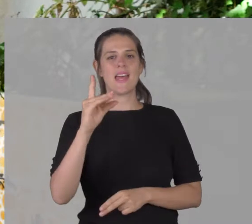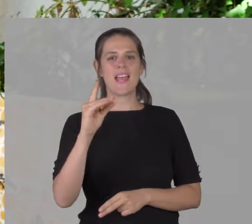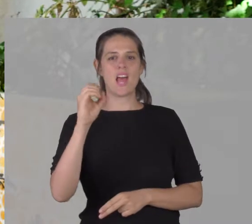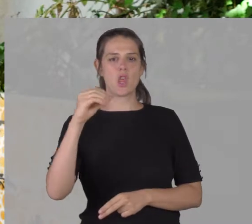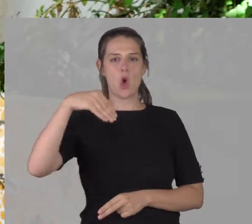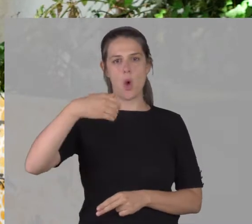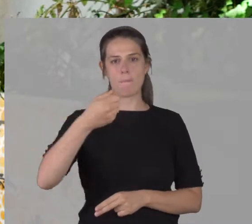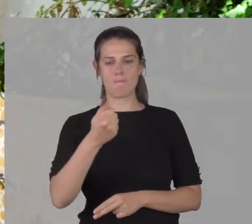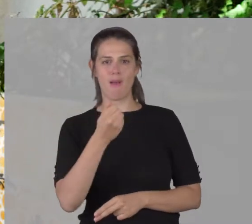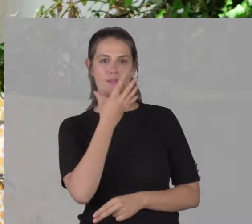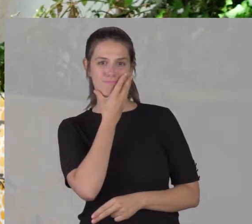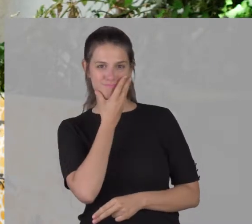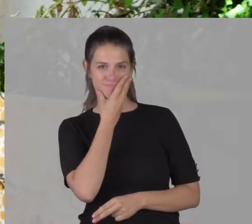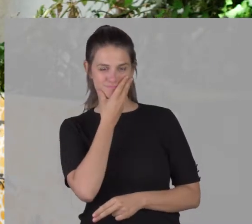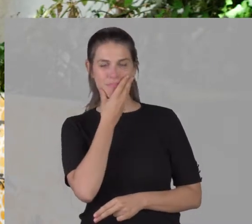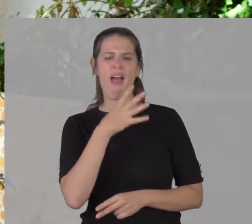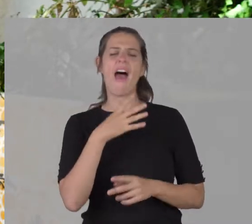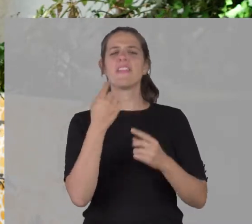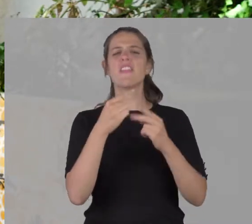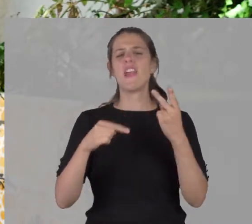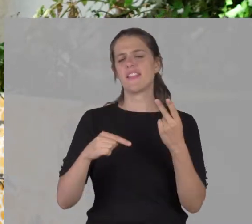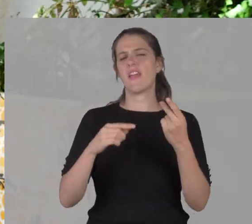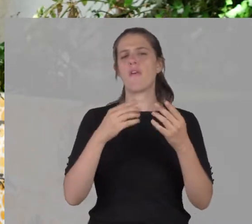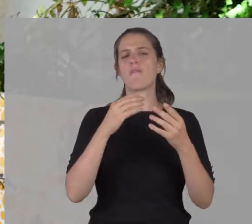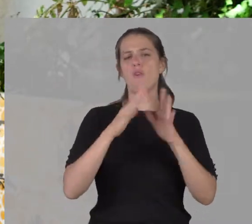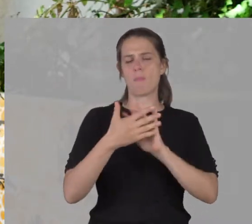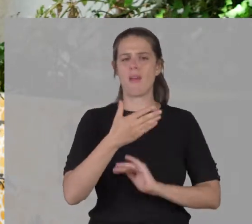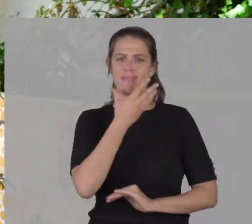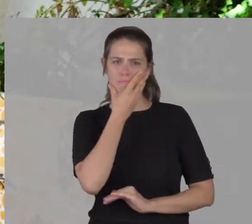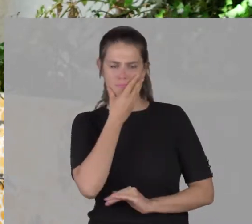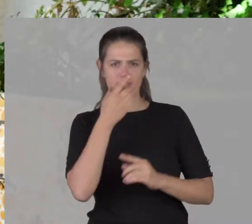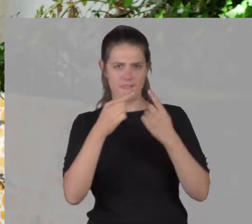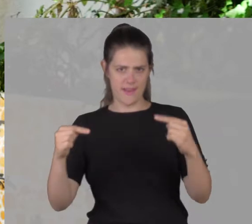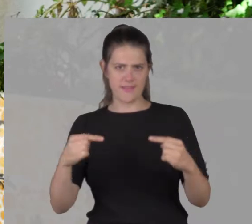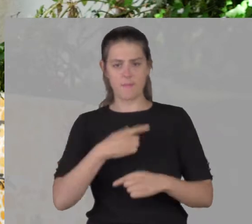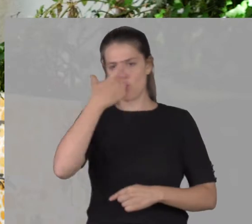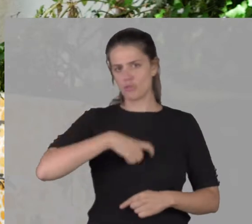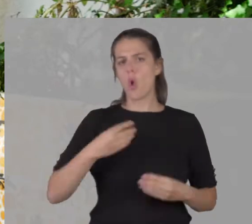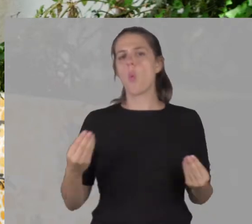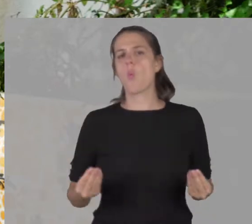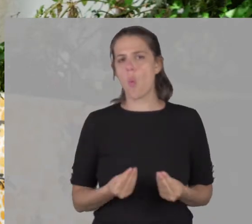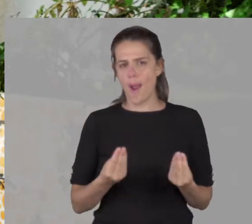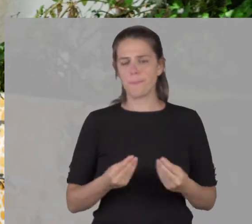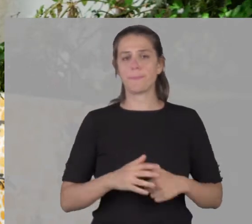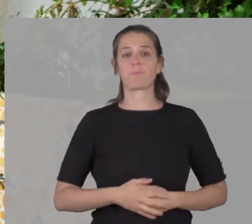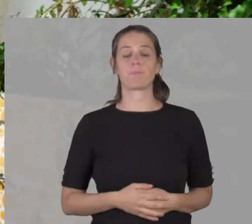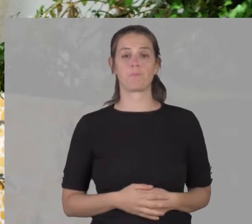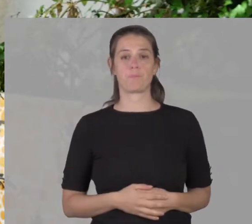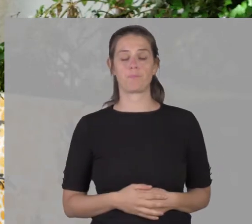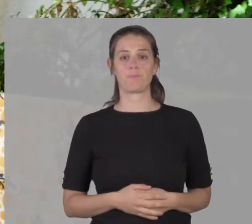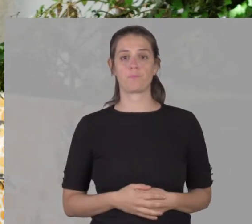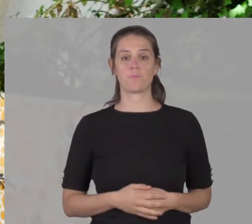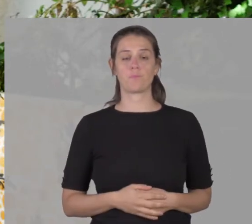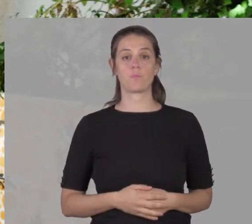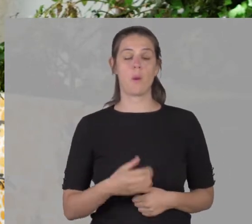por ejemplo, hay distintos tipos de método TADOMA, pero en mi caso yo coloqué